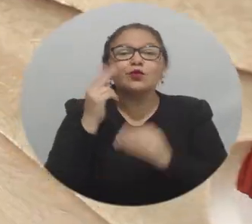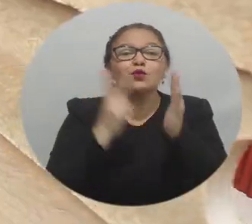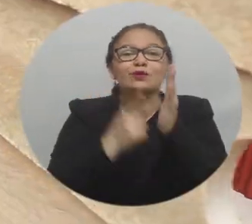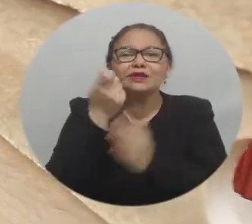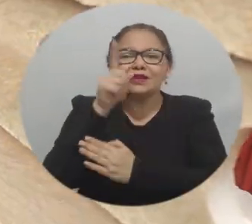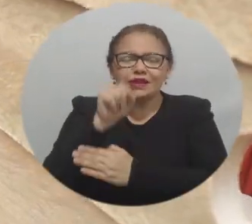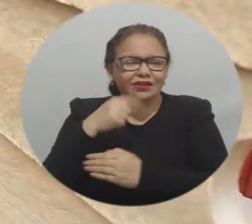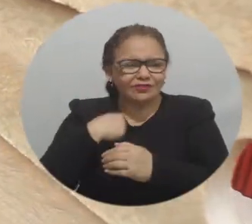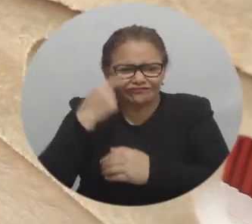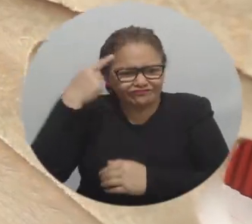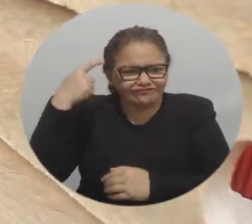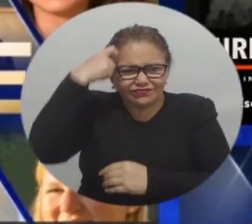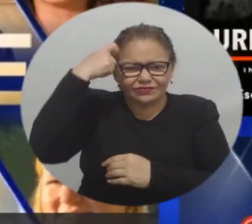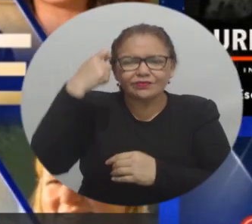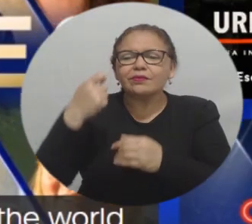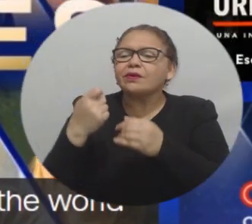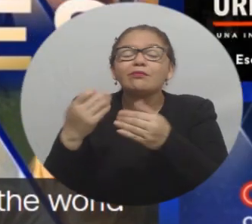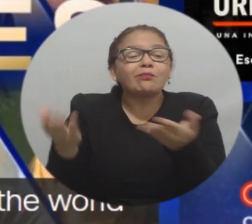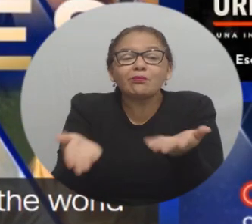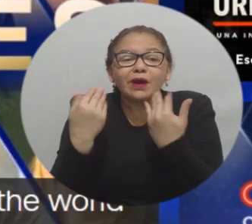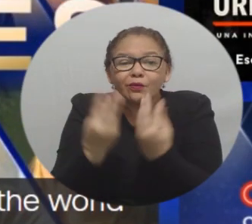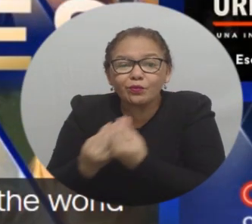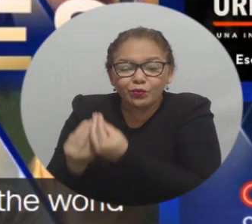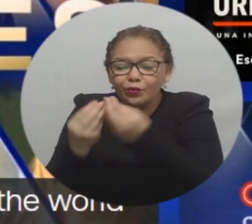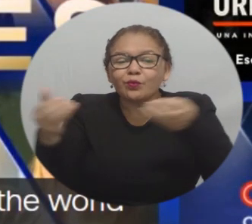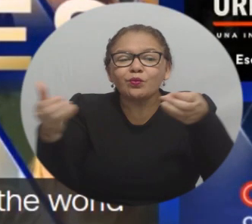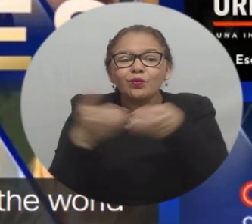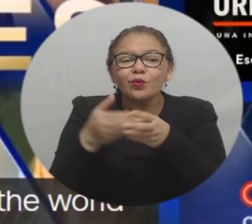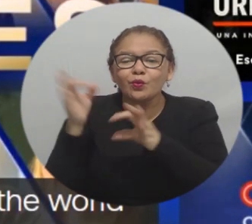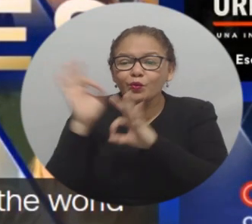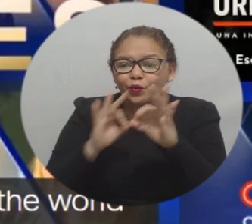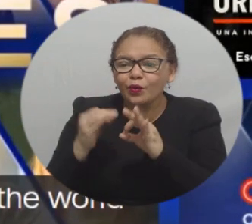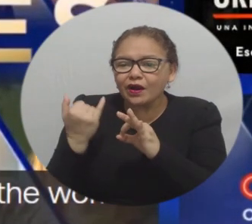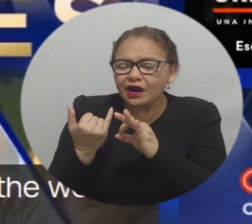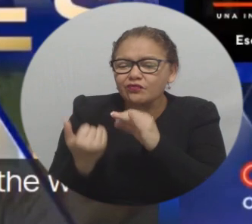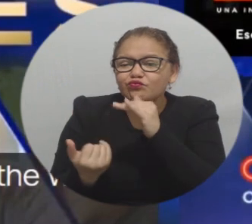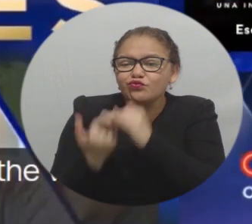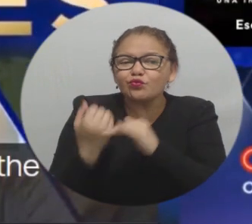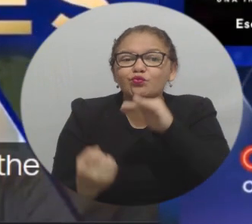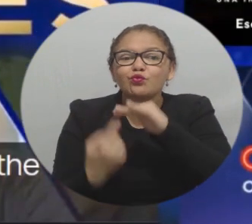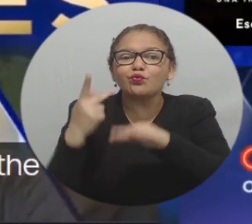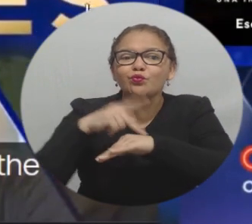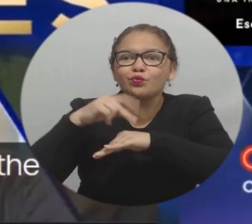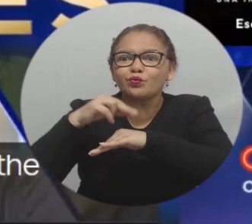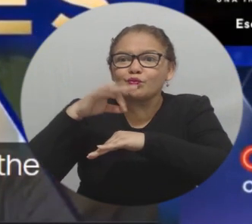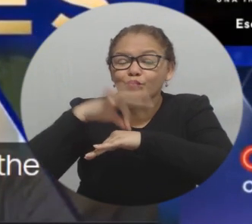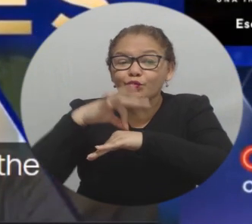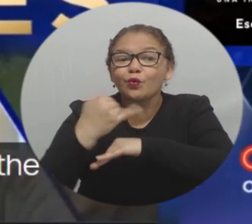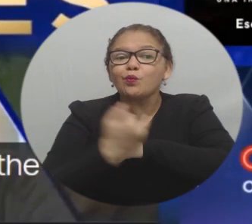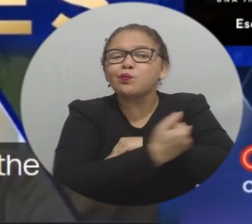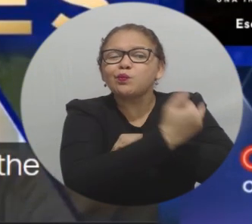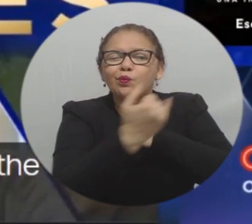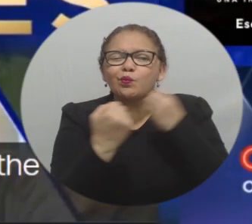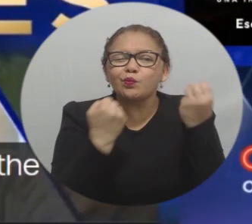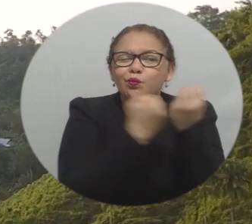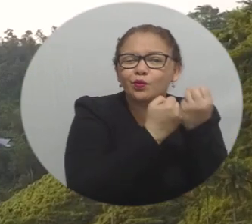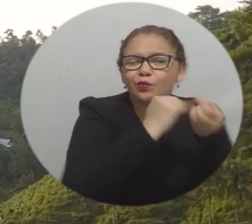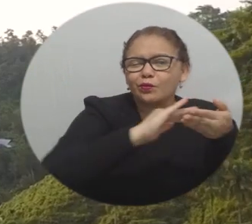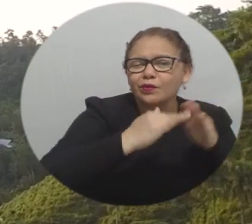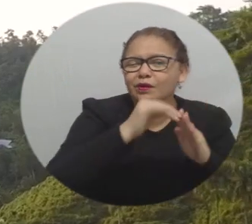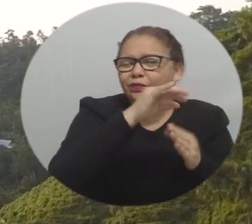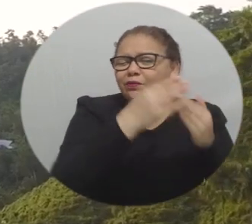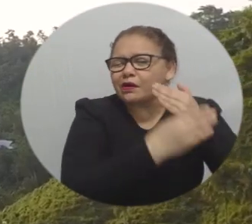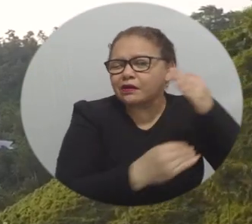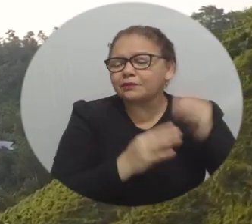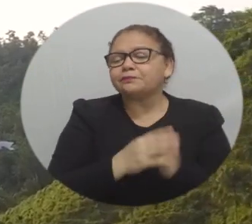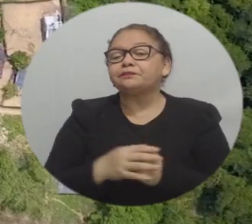fue que decidimos dar el salto de valentía. Vamos a crear una organización y vamos a comenzar a llevar servicios básicos a la comunidad rural. Como